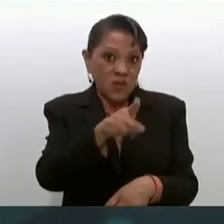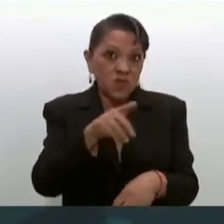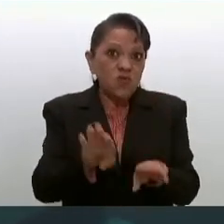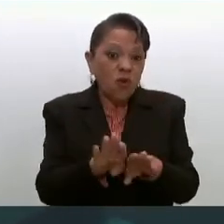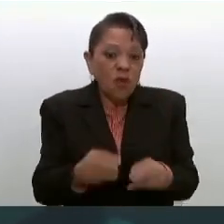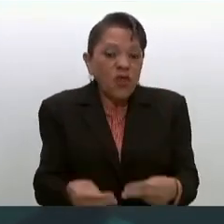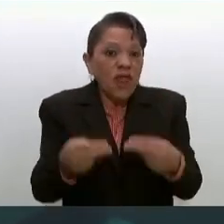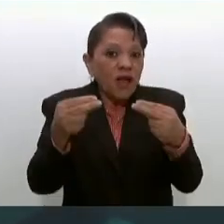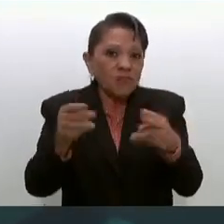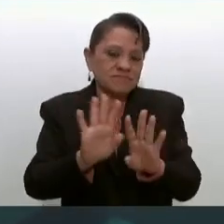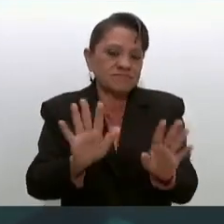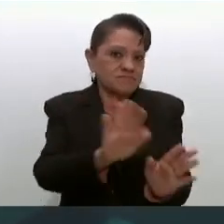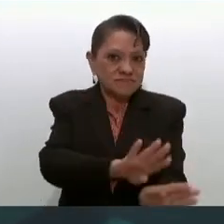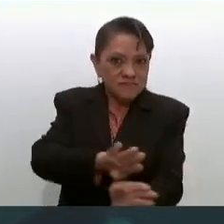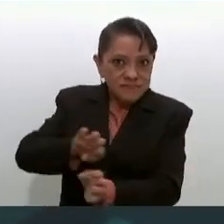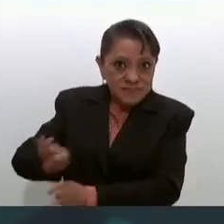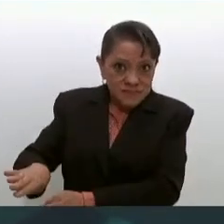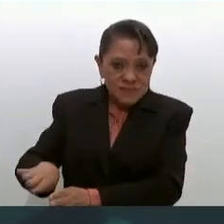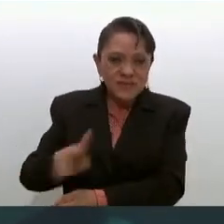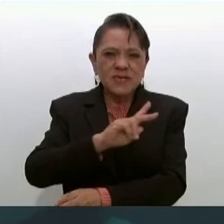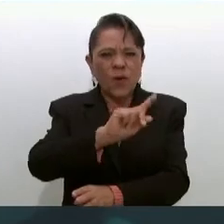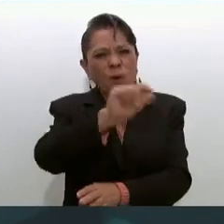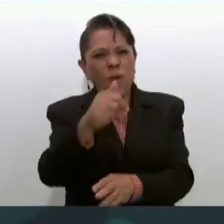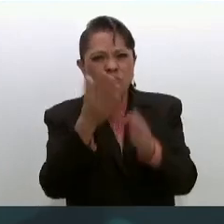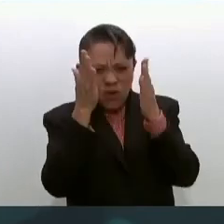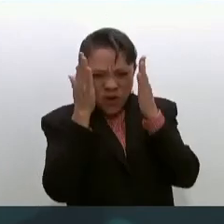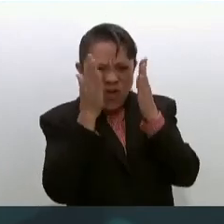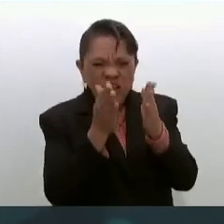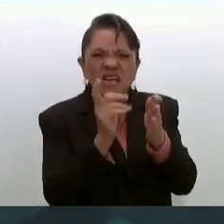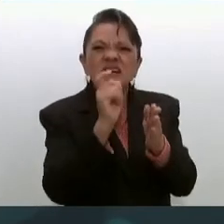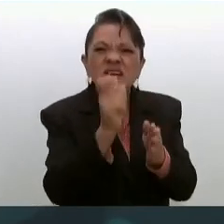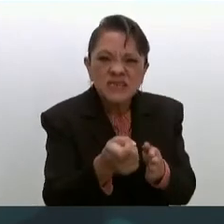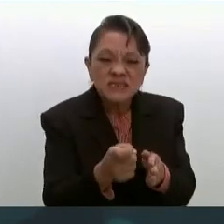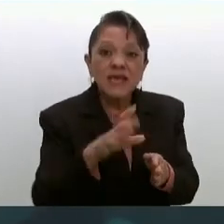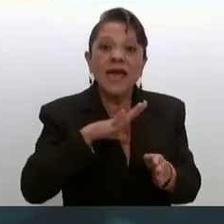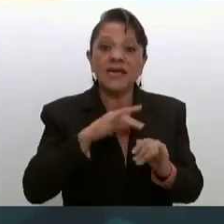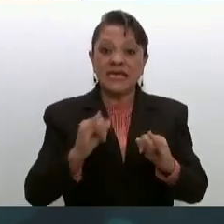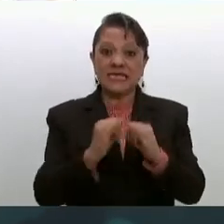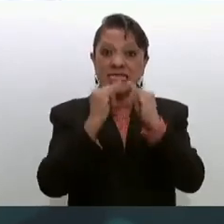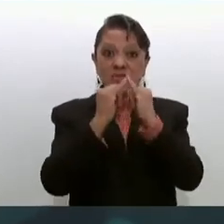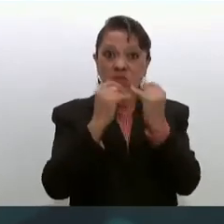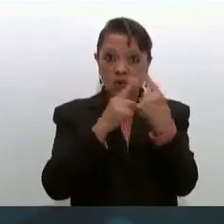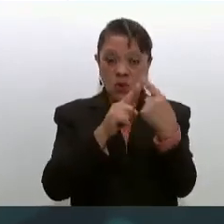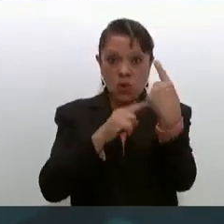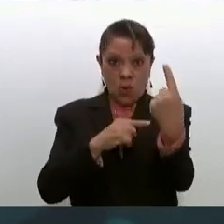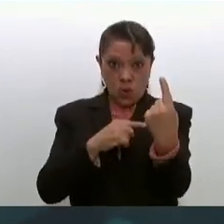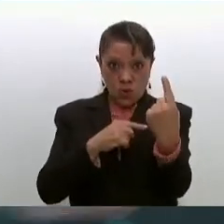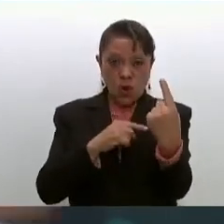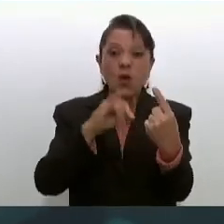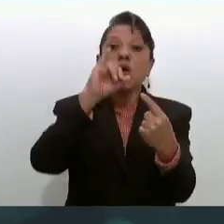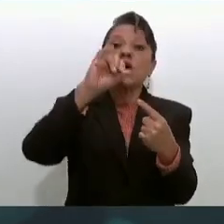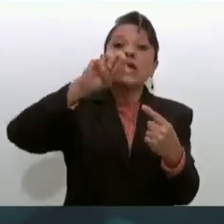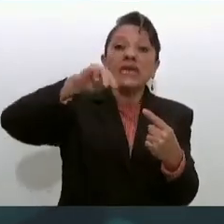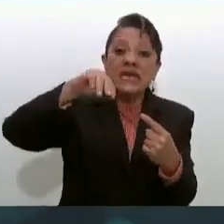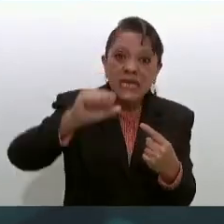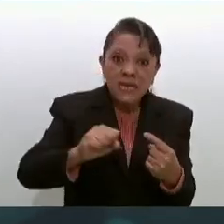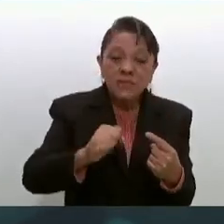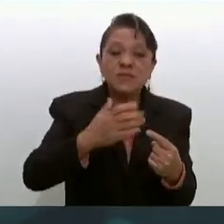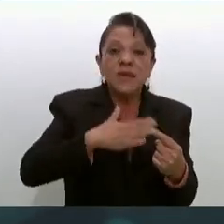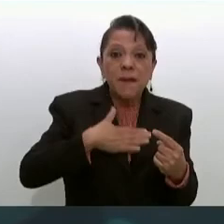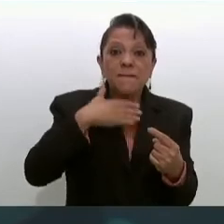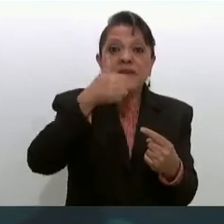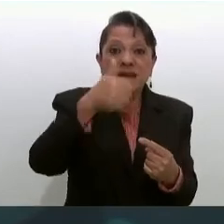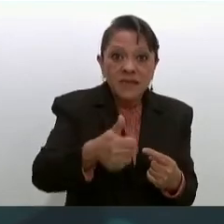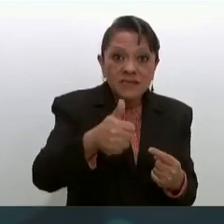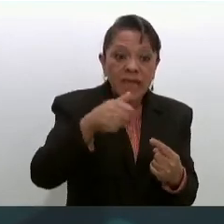¿Qué significa esto? Que haya una institución, en este caso el IMSS-Bienestar, la que planee el desarrollo de